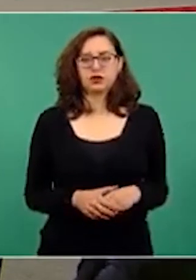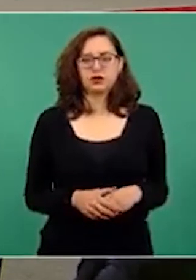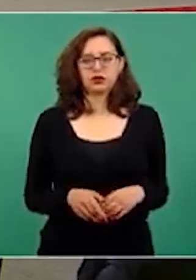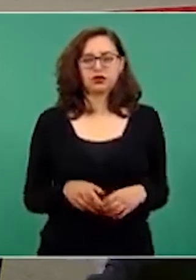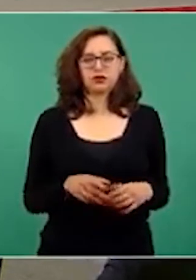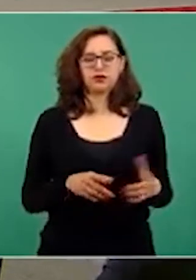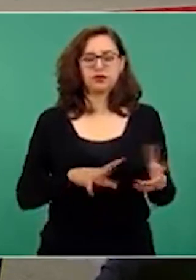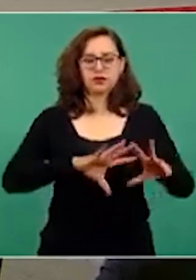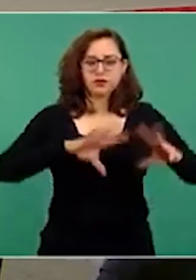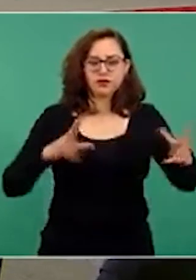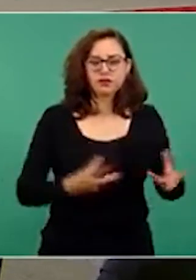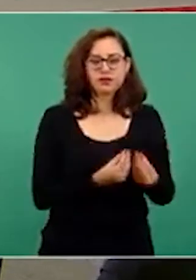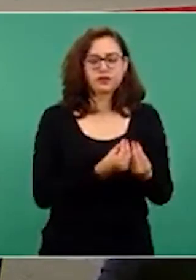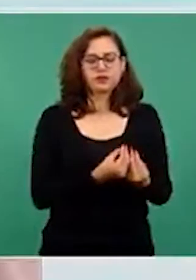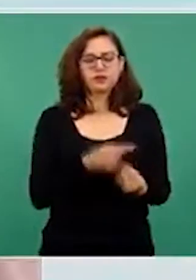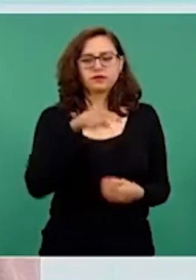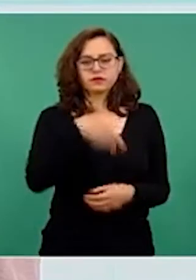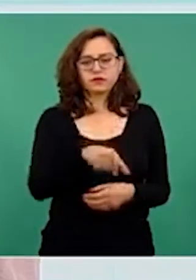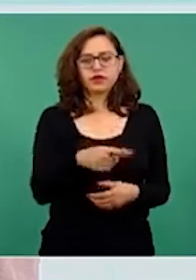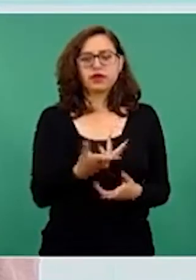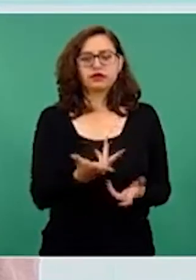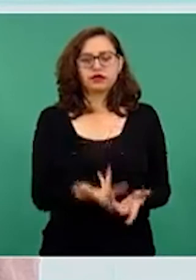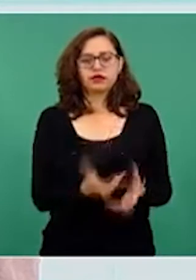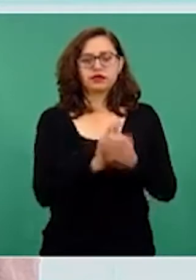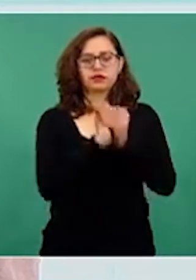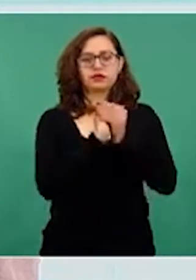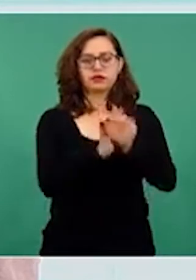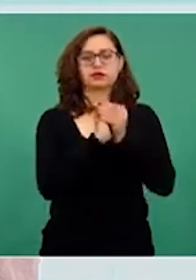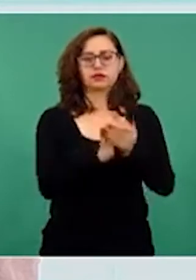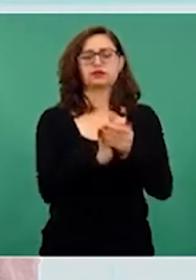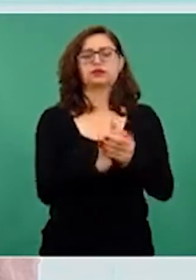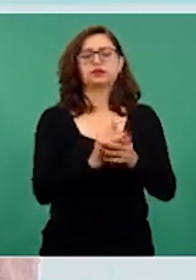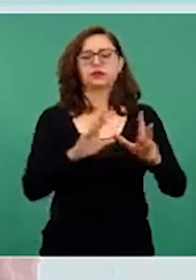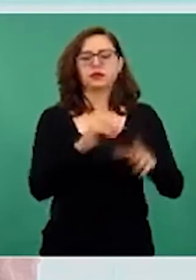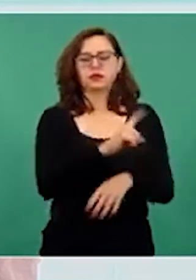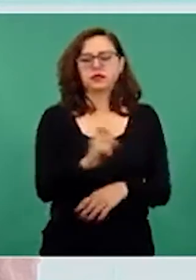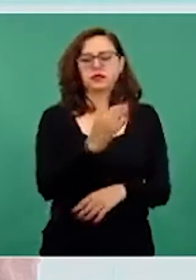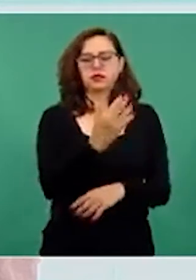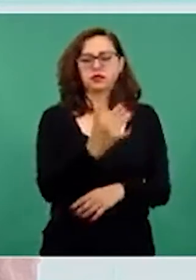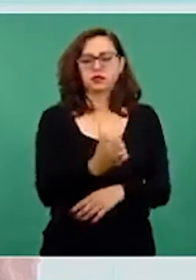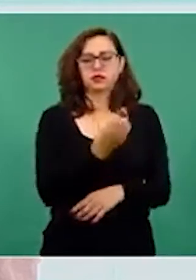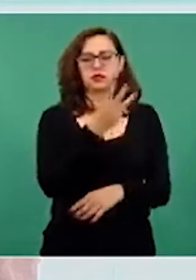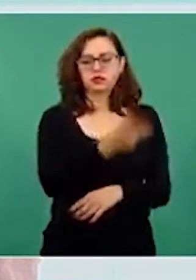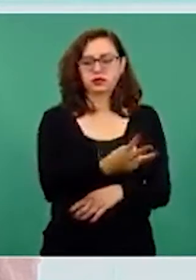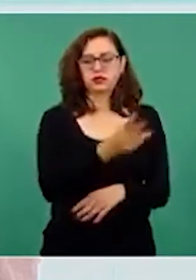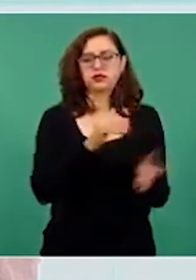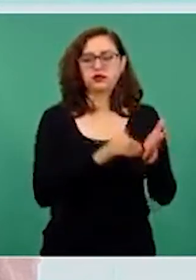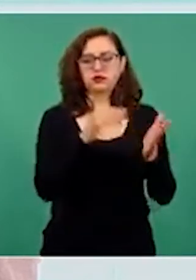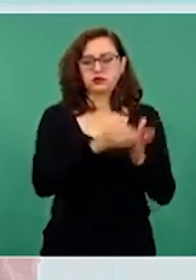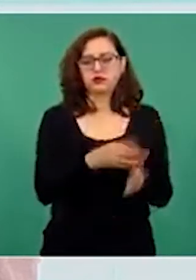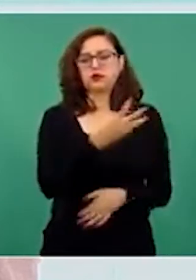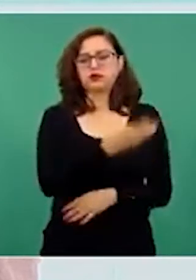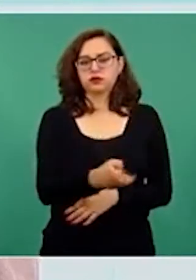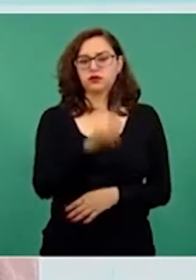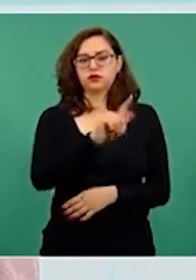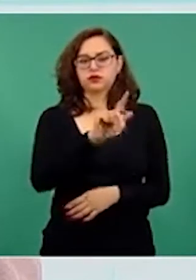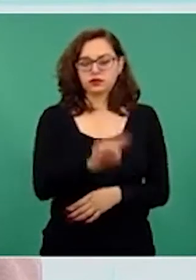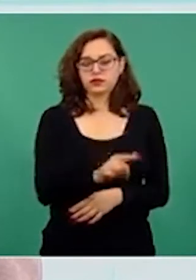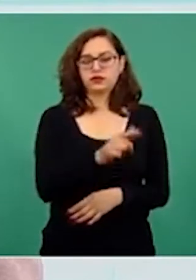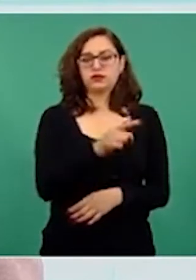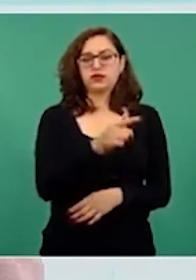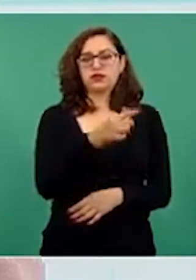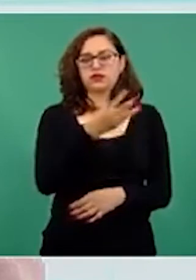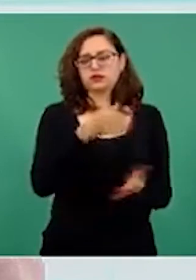el resultado final del sorteo es de 153 millones 478 mil 515